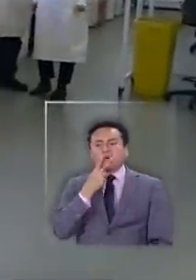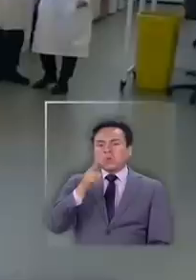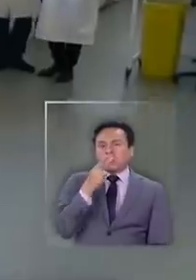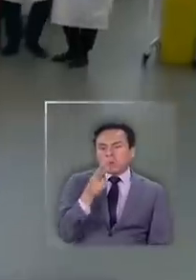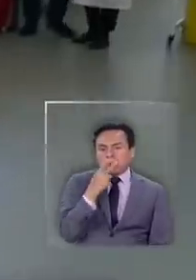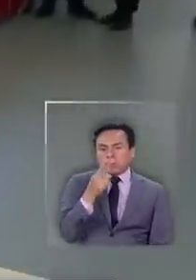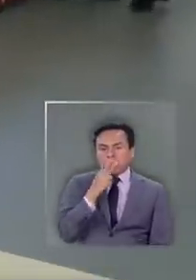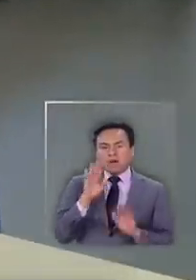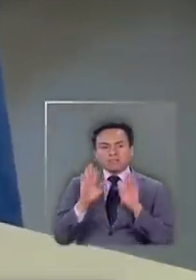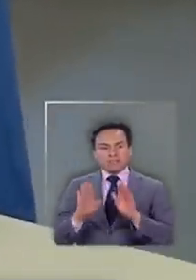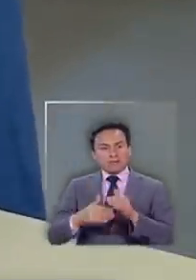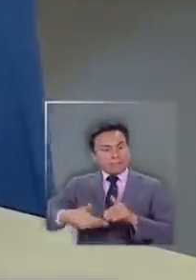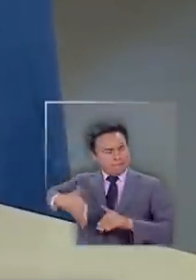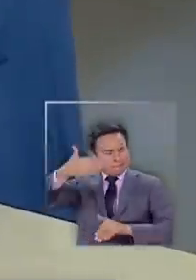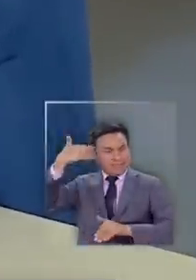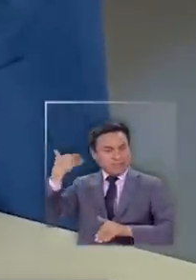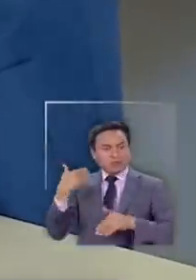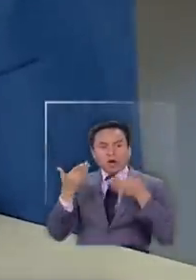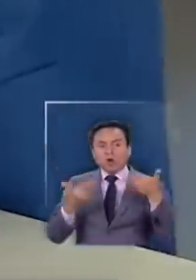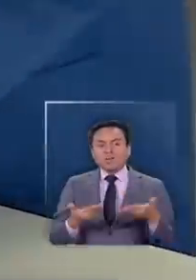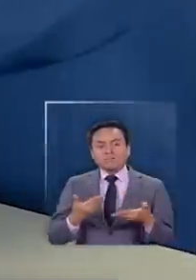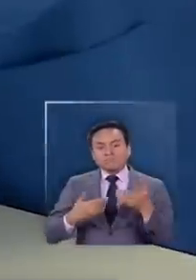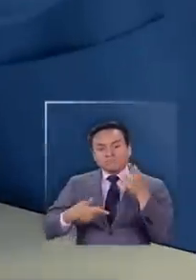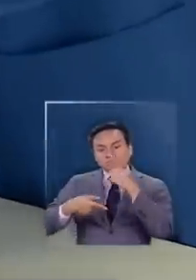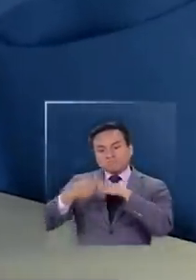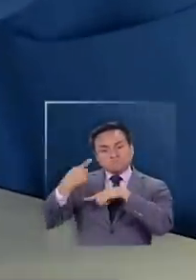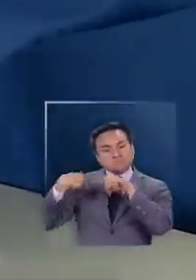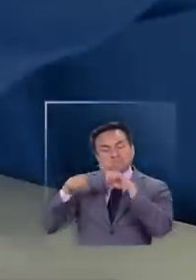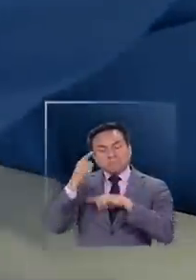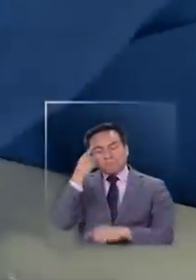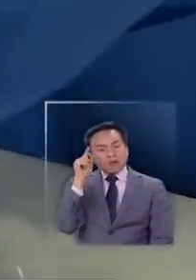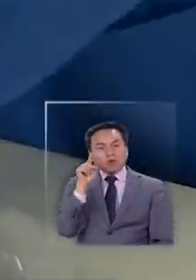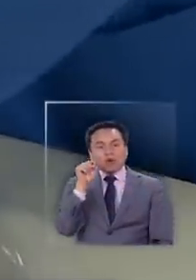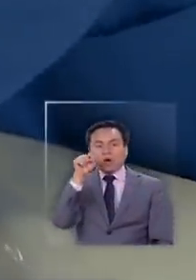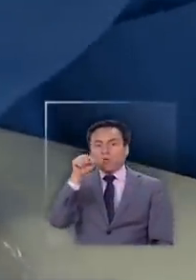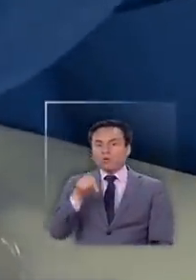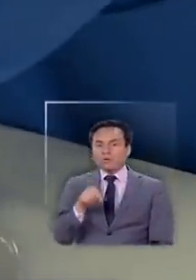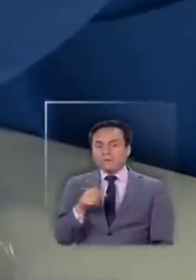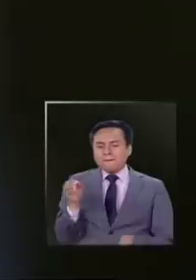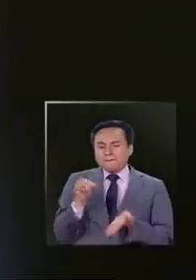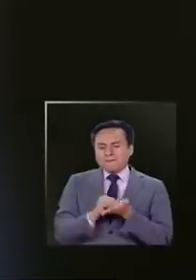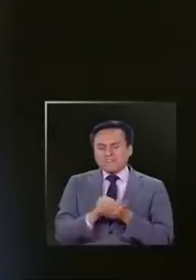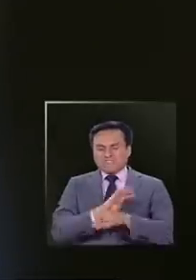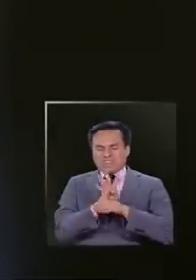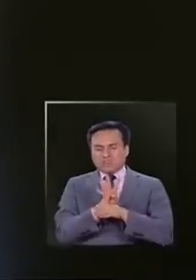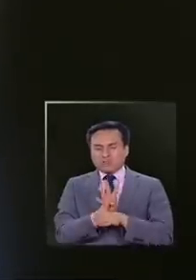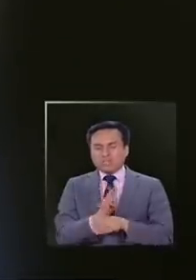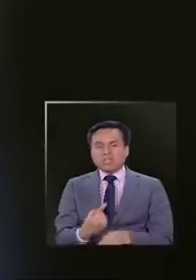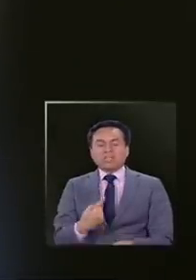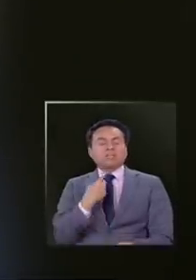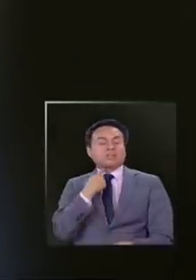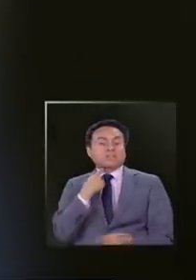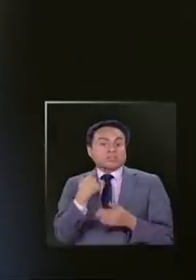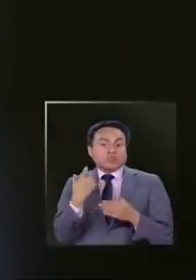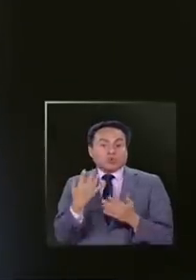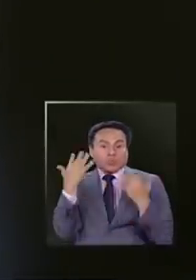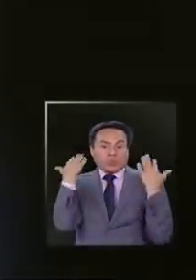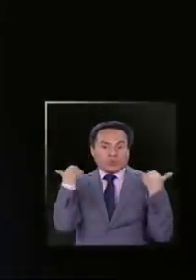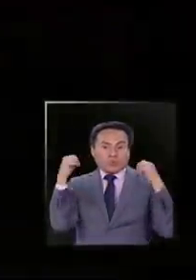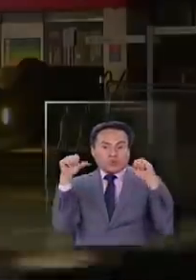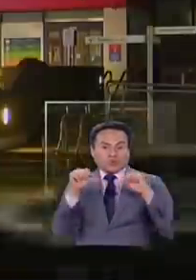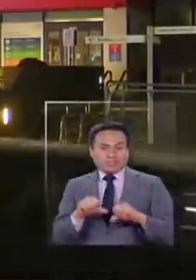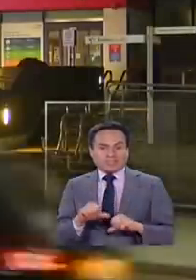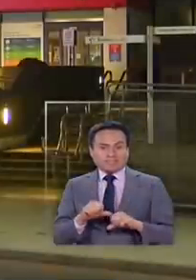activo en el pasado, hoy sin antecedentes, algo que sumado al virus afectó enormemente sus pulmones.